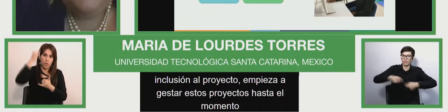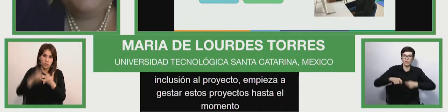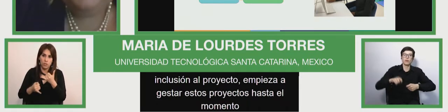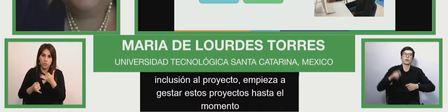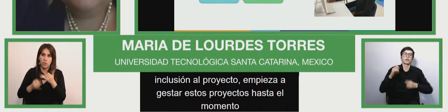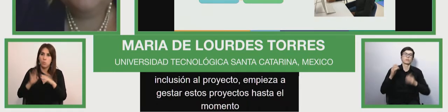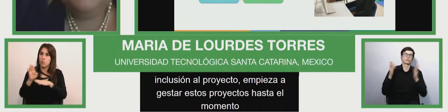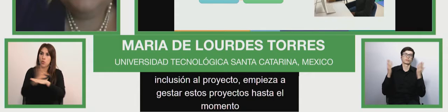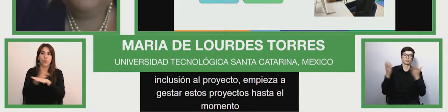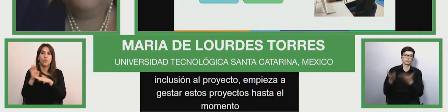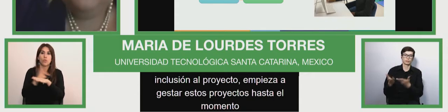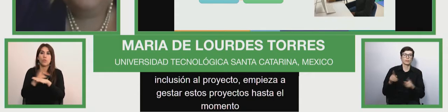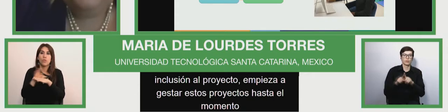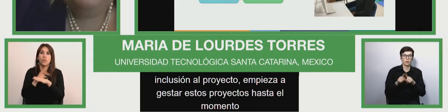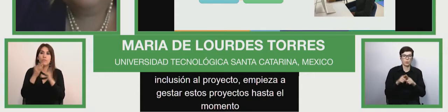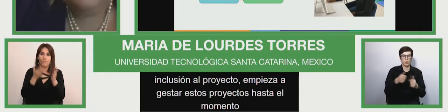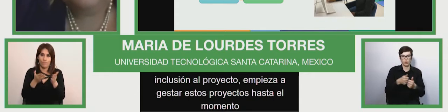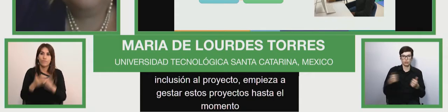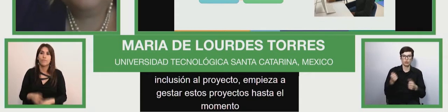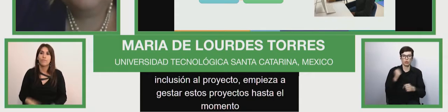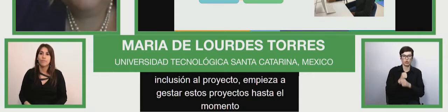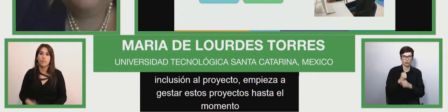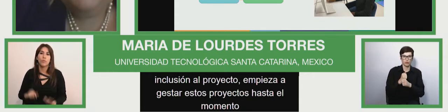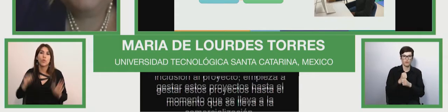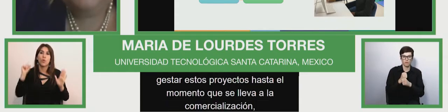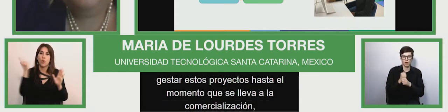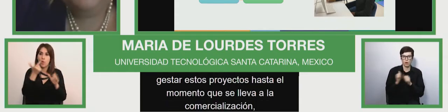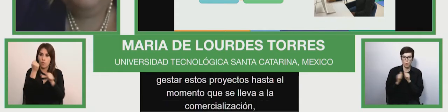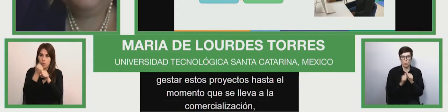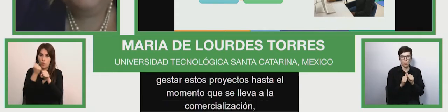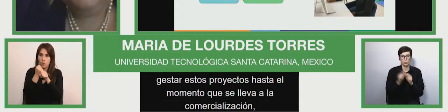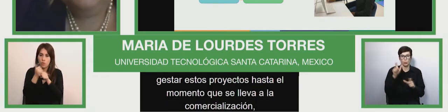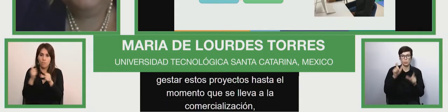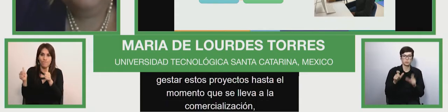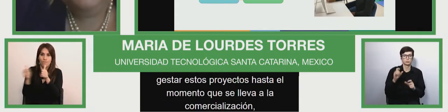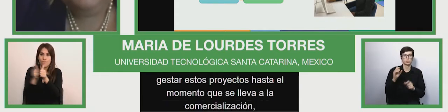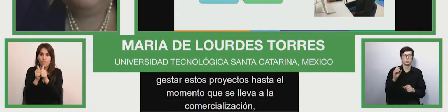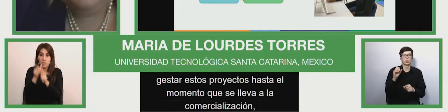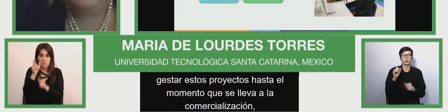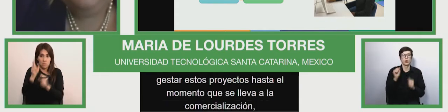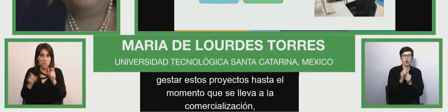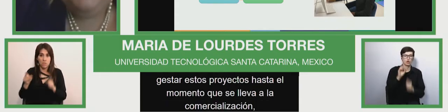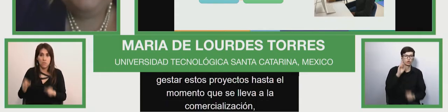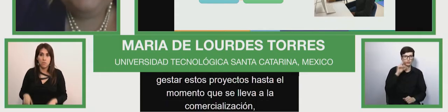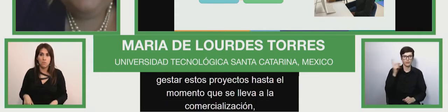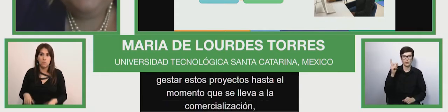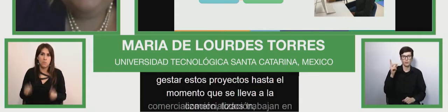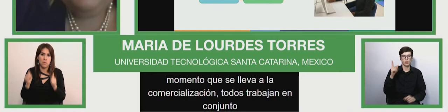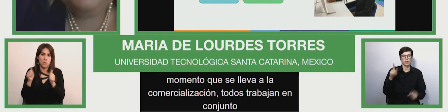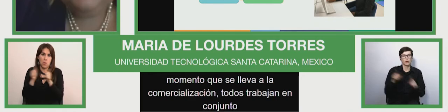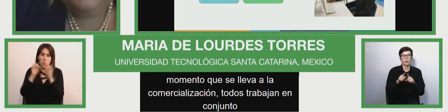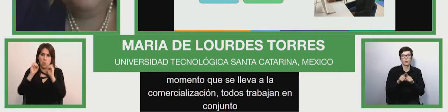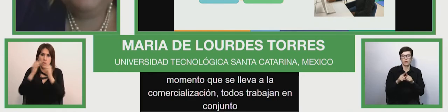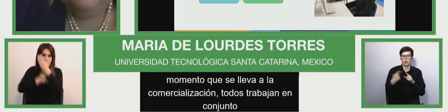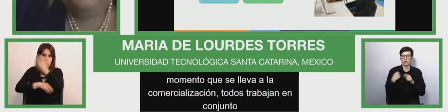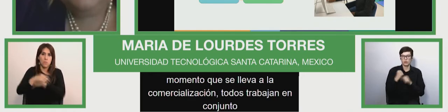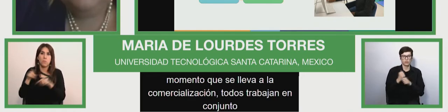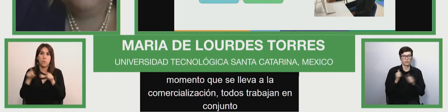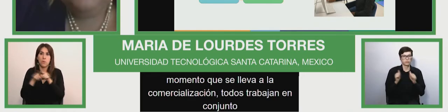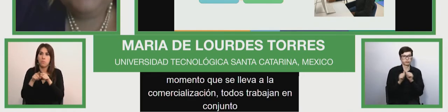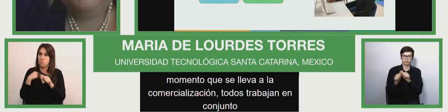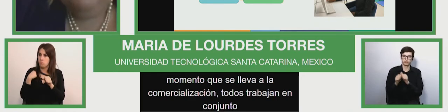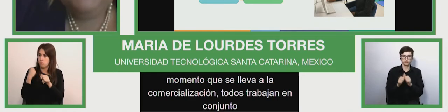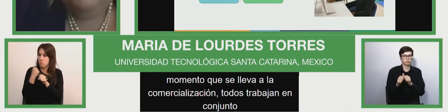todos trabajan en conjunto personas con y sin capacidad por ejemplo en este último cuatrimestre la capacitación para la